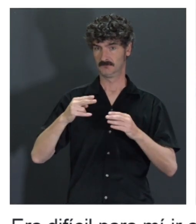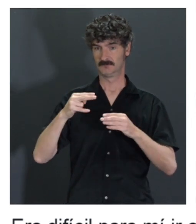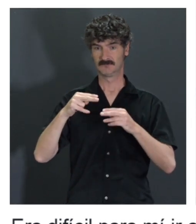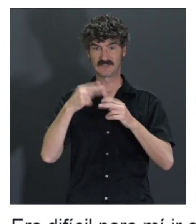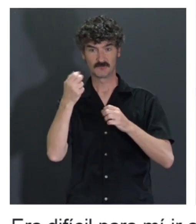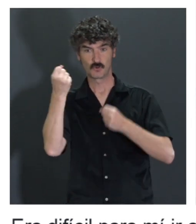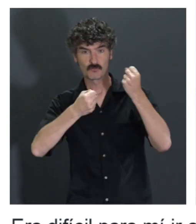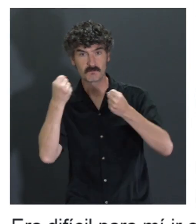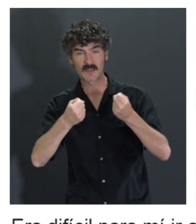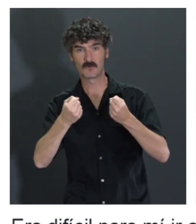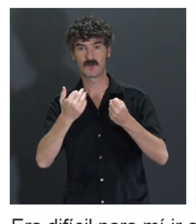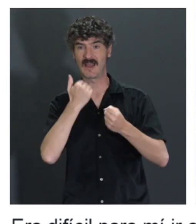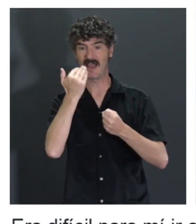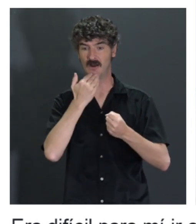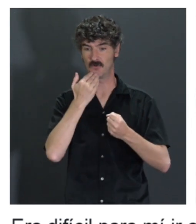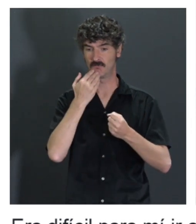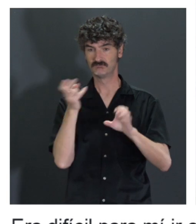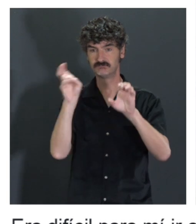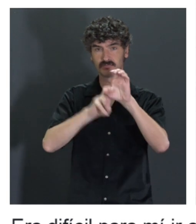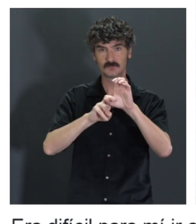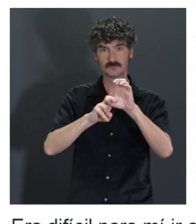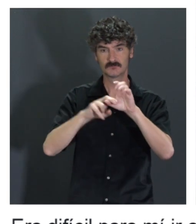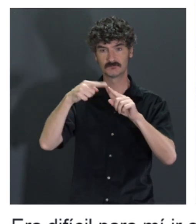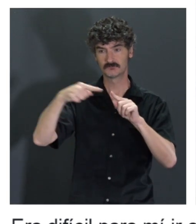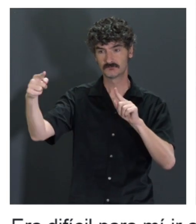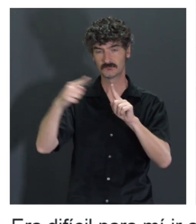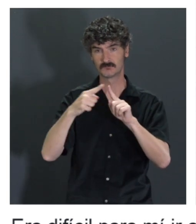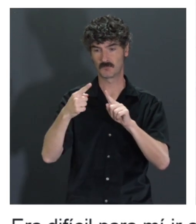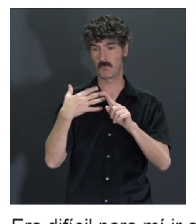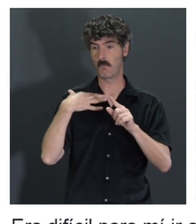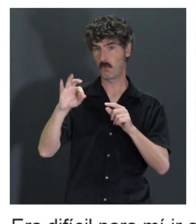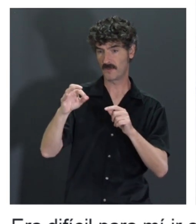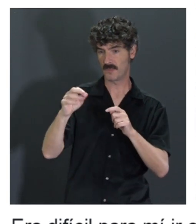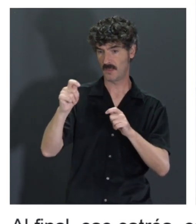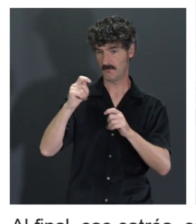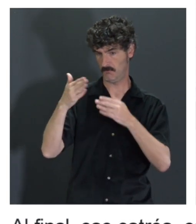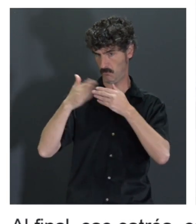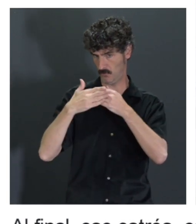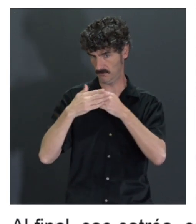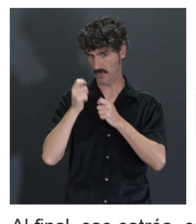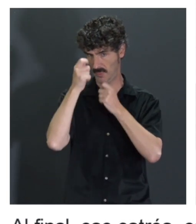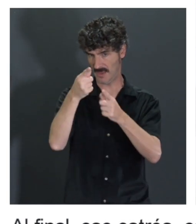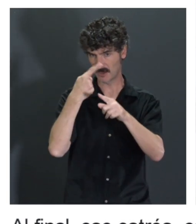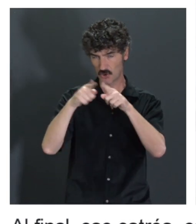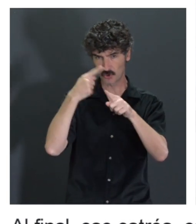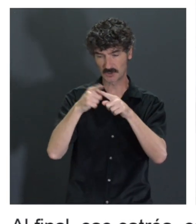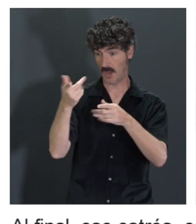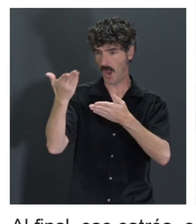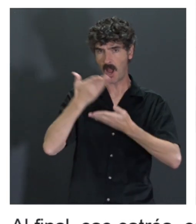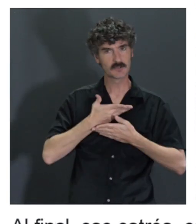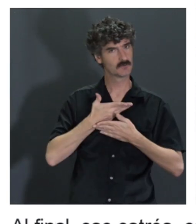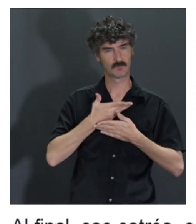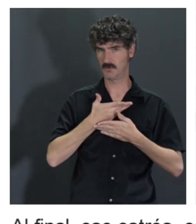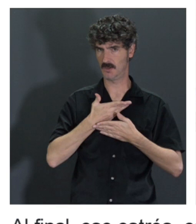vehículo que te puede transportar una pequeña carga puerta a puerta, es de una ayuda abismal